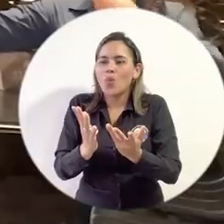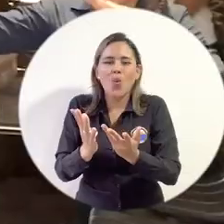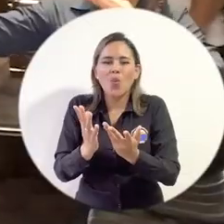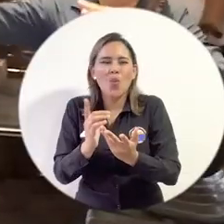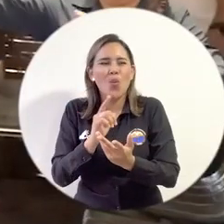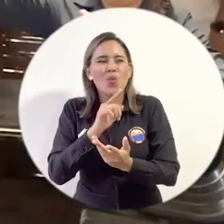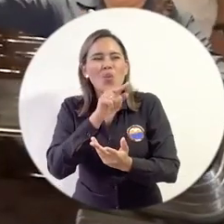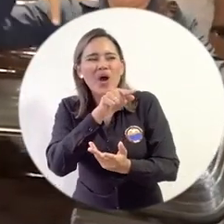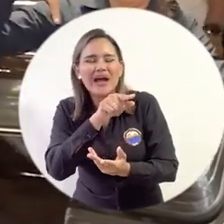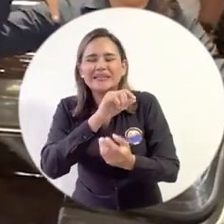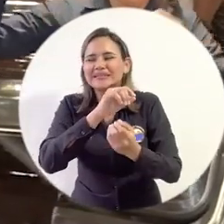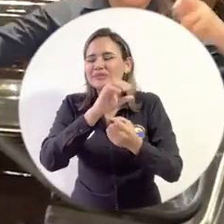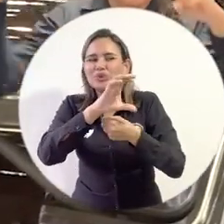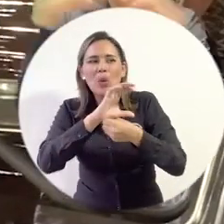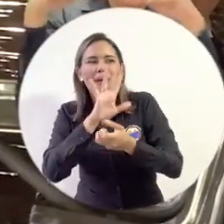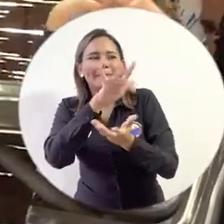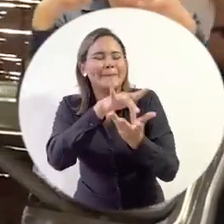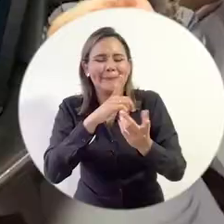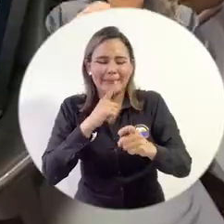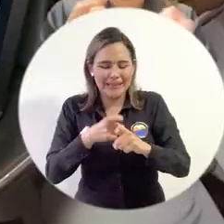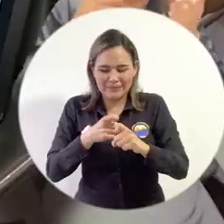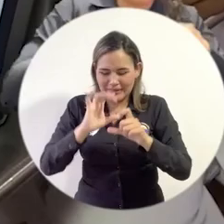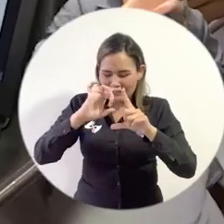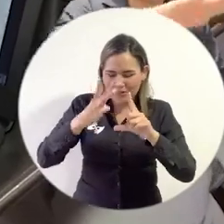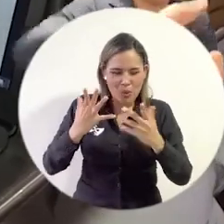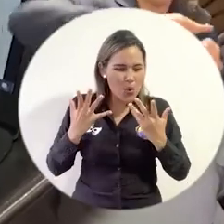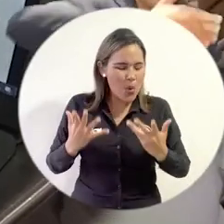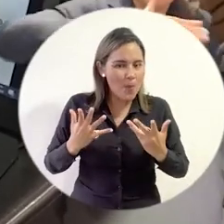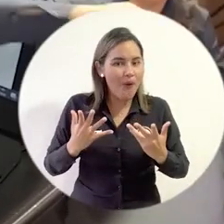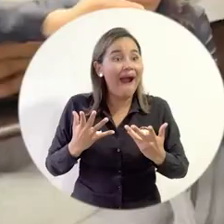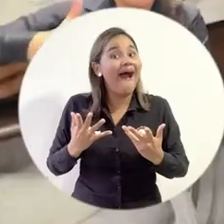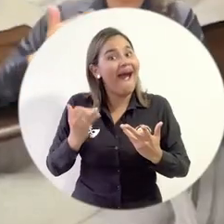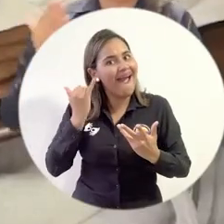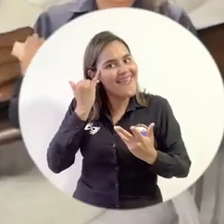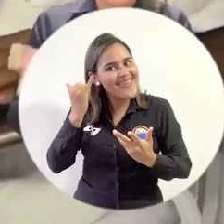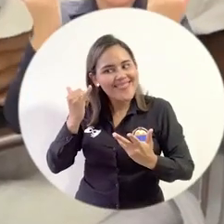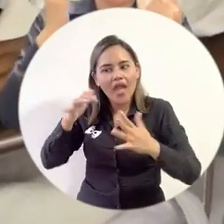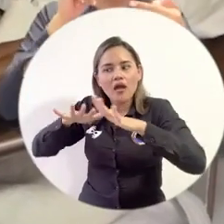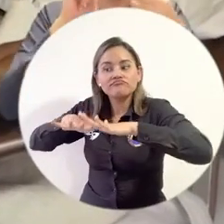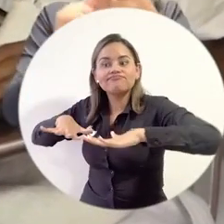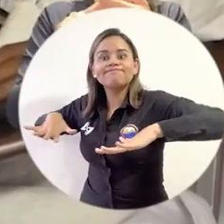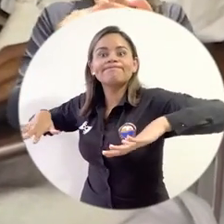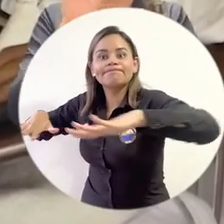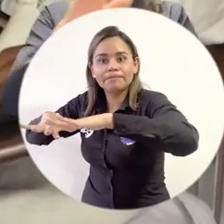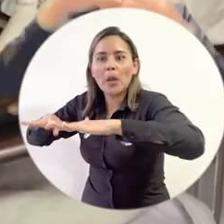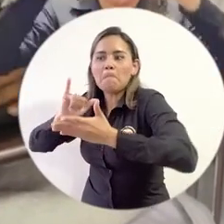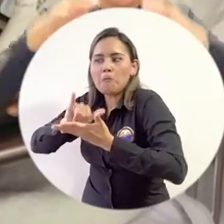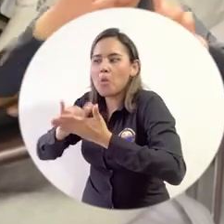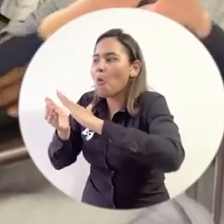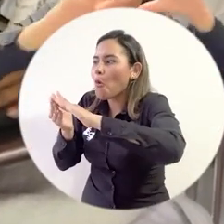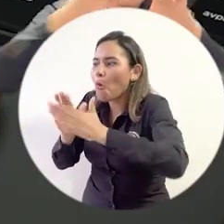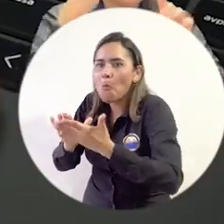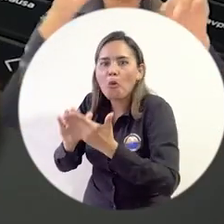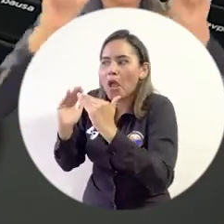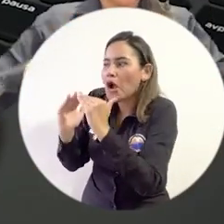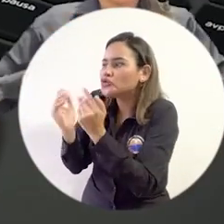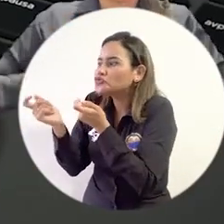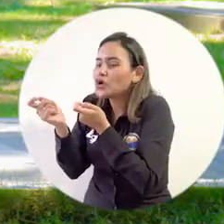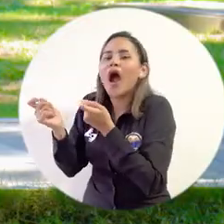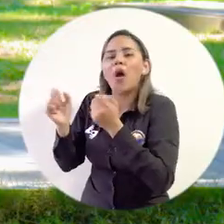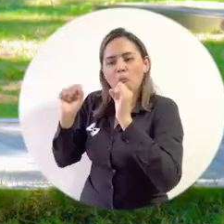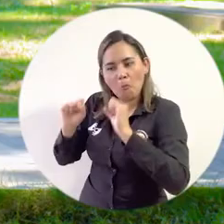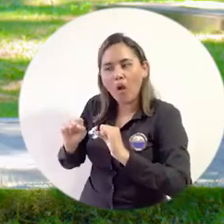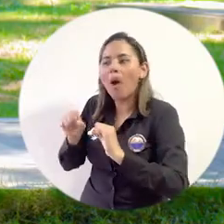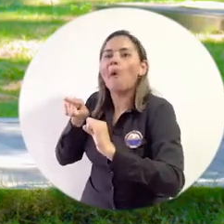y seguir con las clases virtuales, pudieran estar en su territorio y lograr avanzar en sus clases desde la virtualidad.